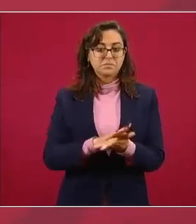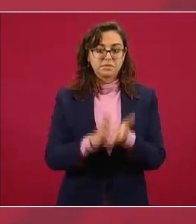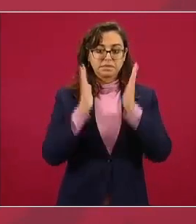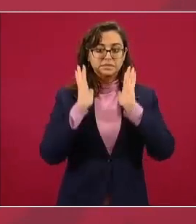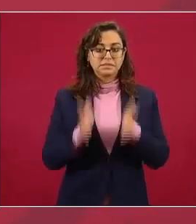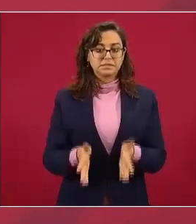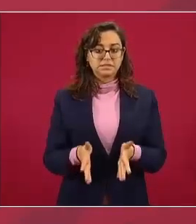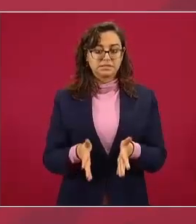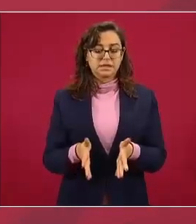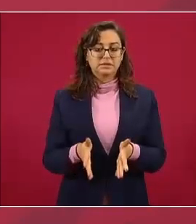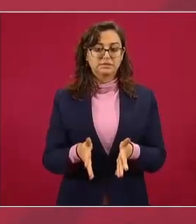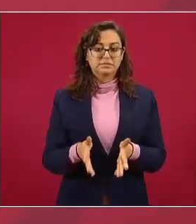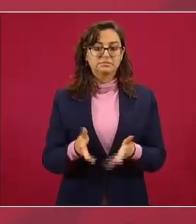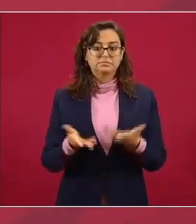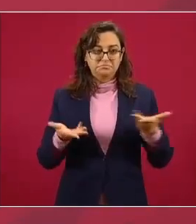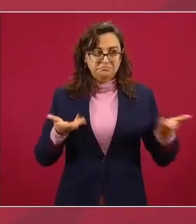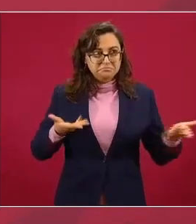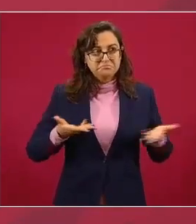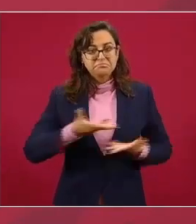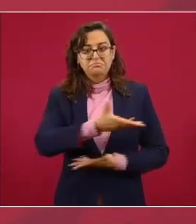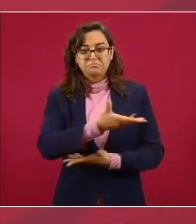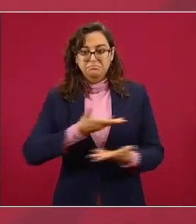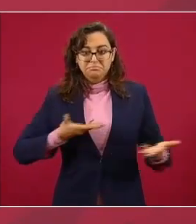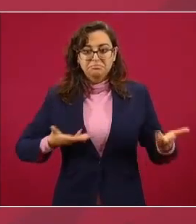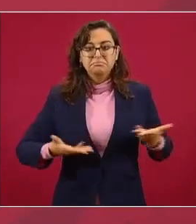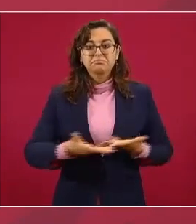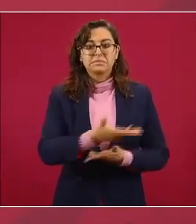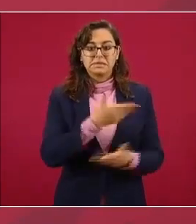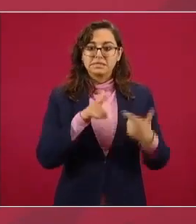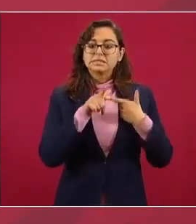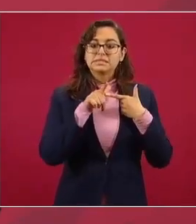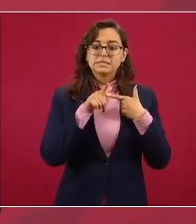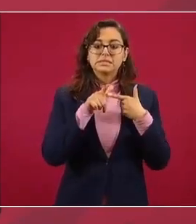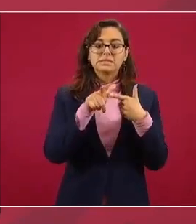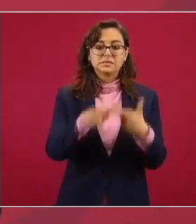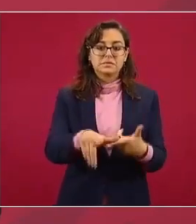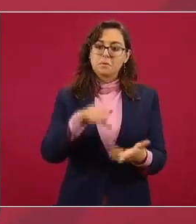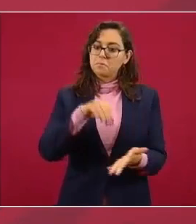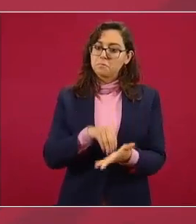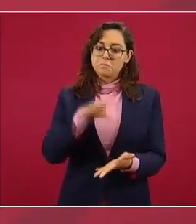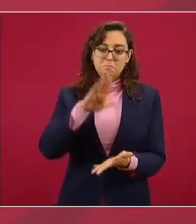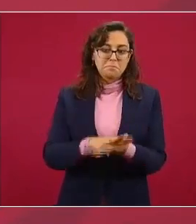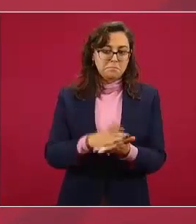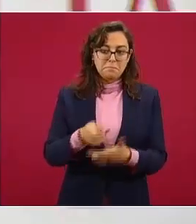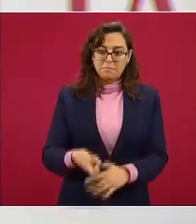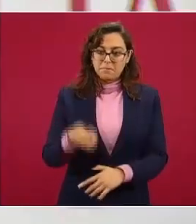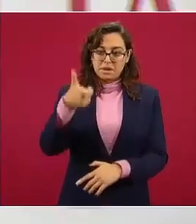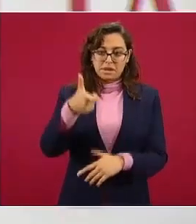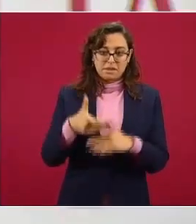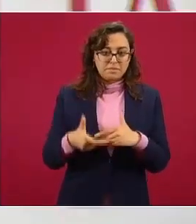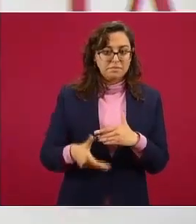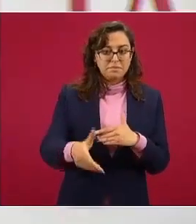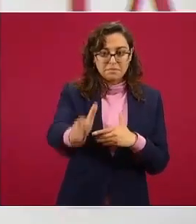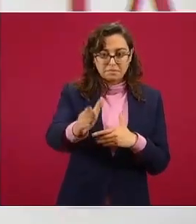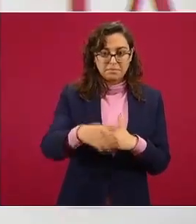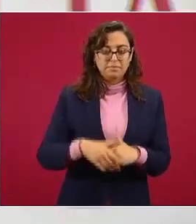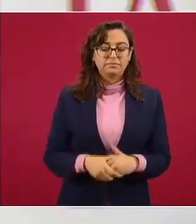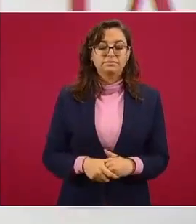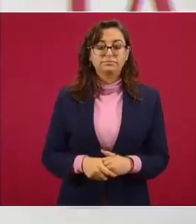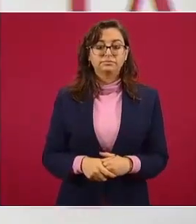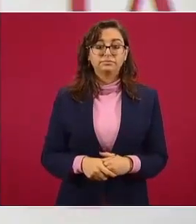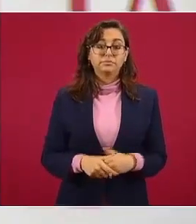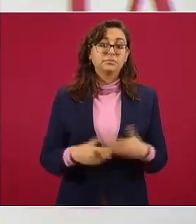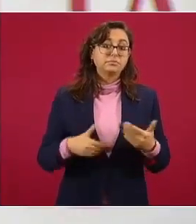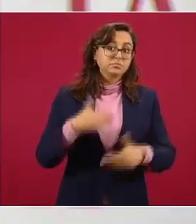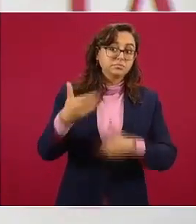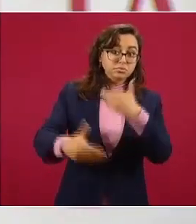en materia de cooperación entre los dos países un precedente en qué sentido bueno que esto no